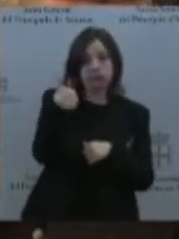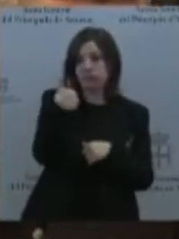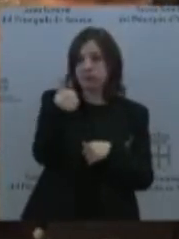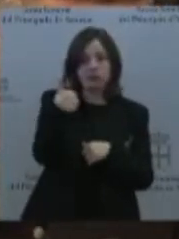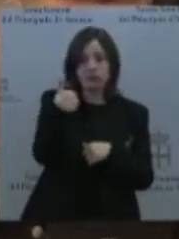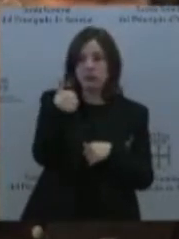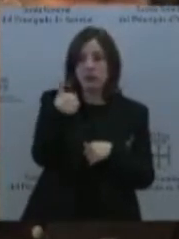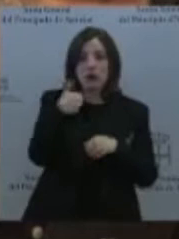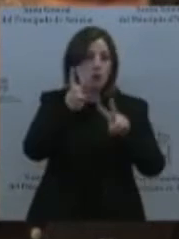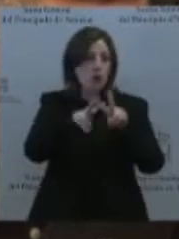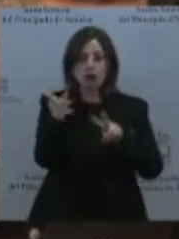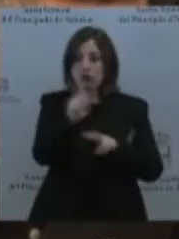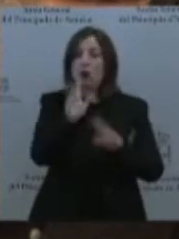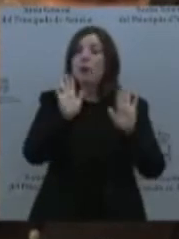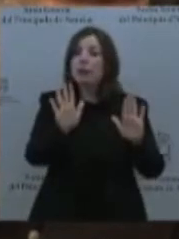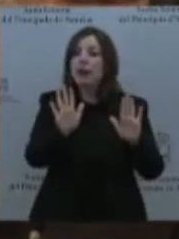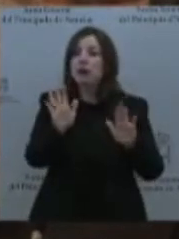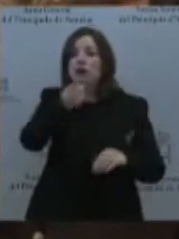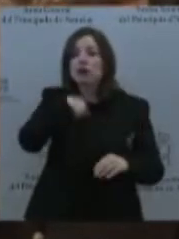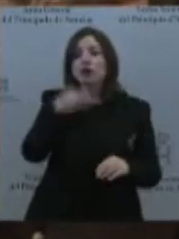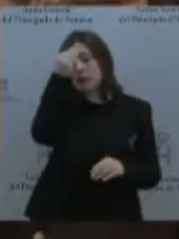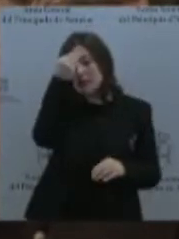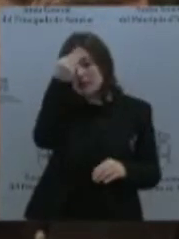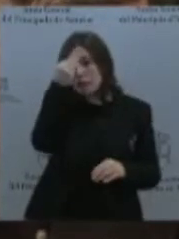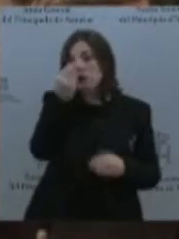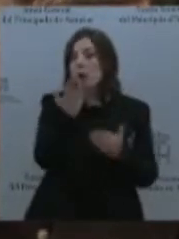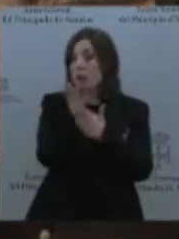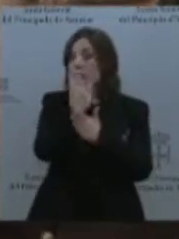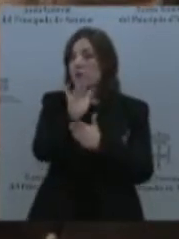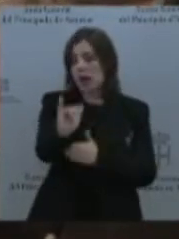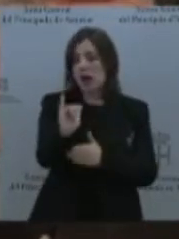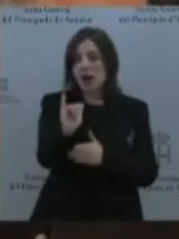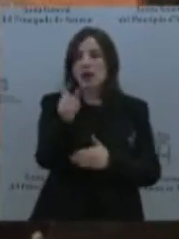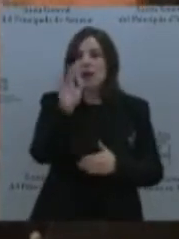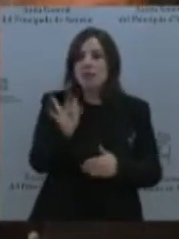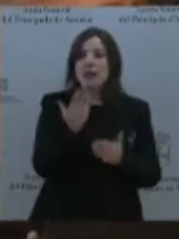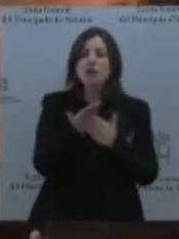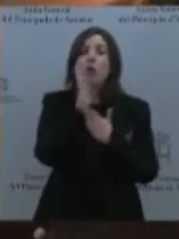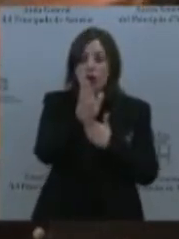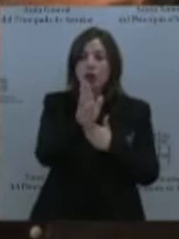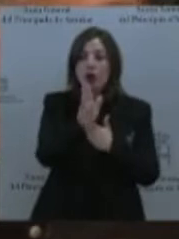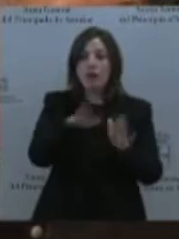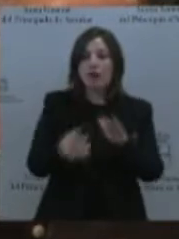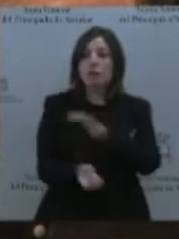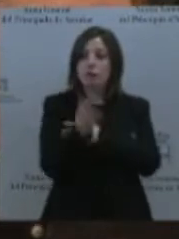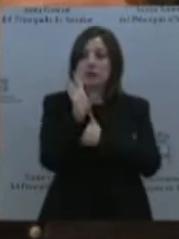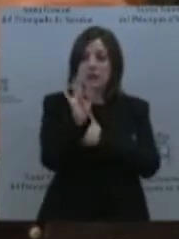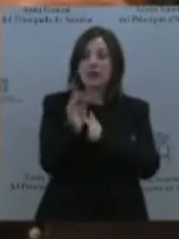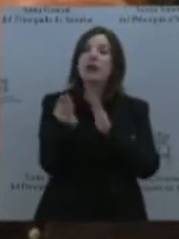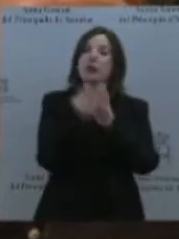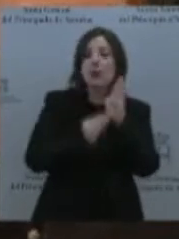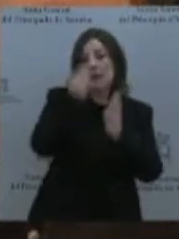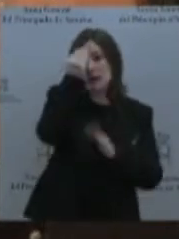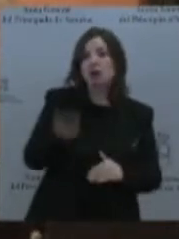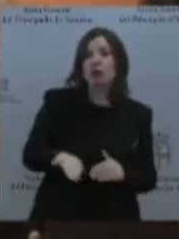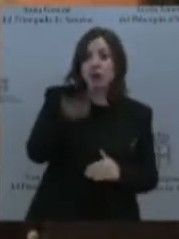creemos que es una propuesta que está ahí y que, además, esta moción, en este caso, que sí va a salir, también lo recoge y nos parece fundamental. La valoración de los daños